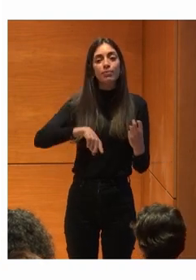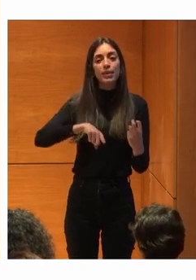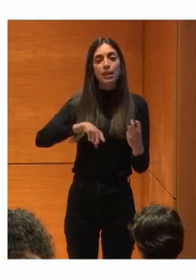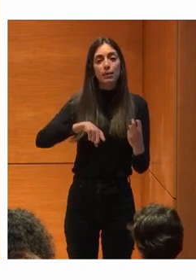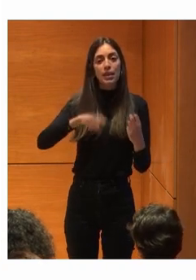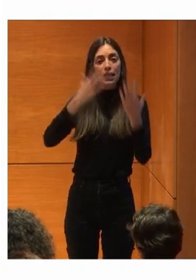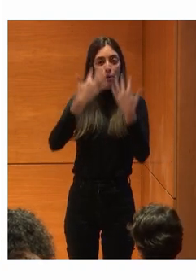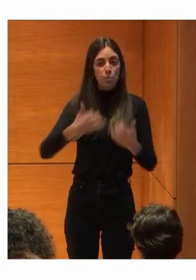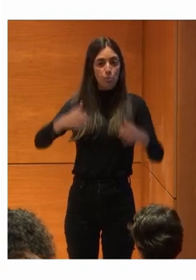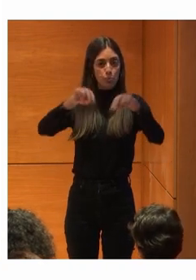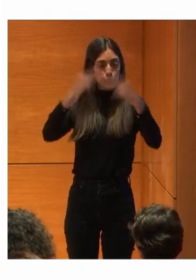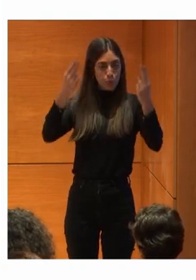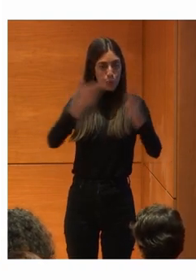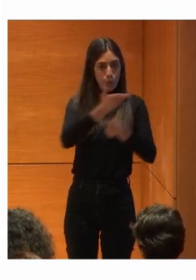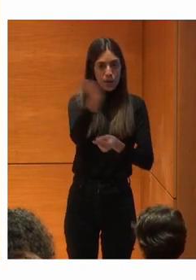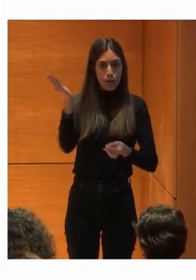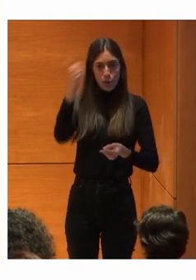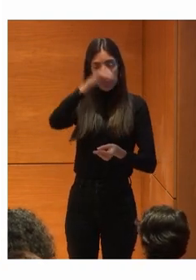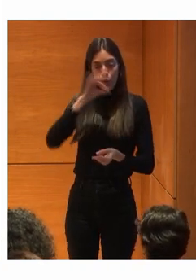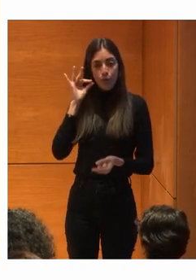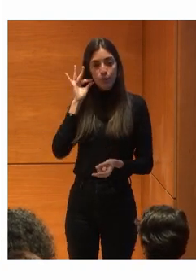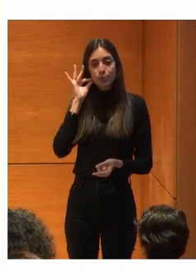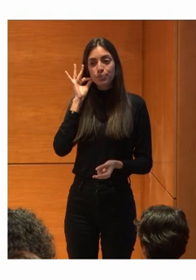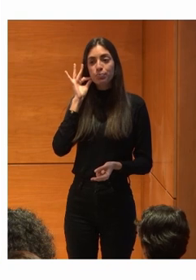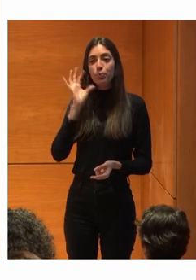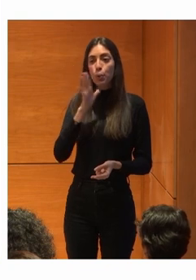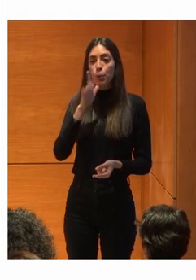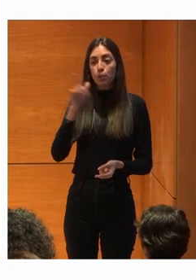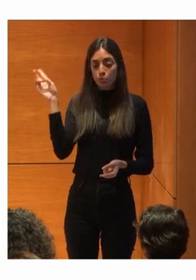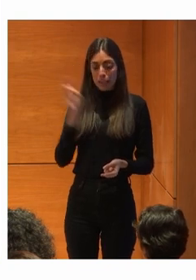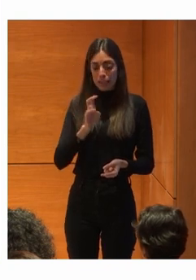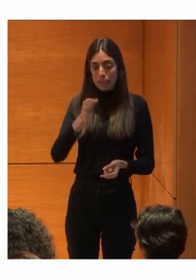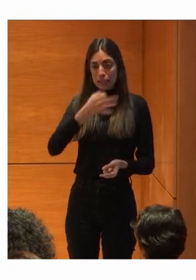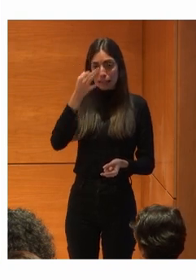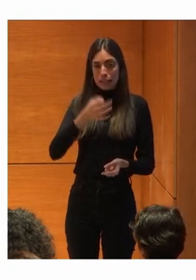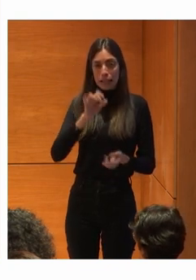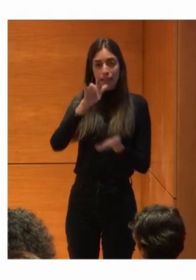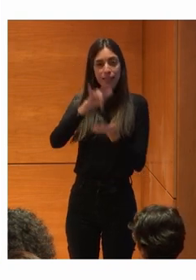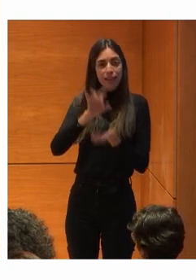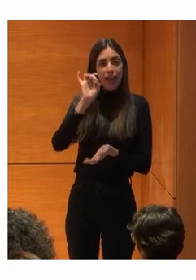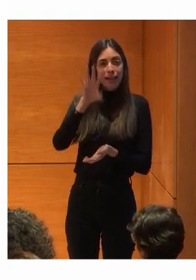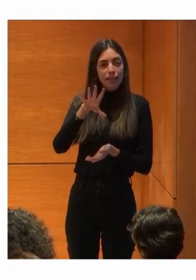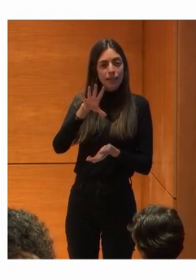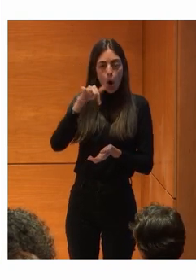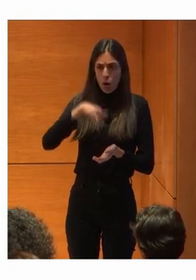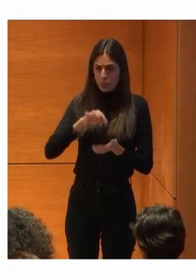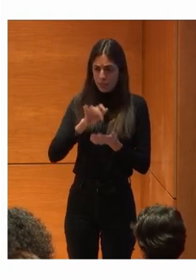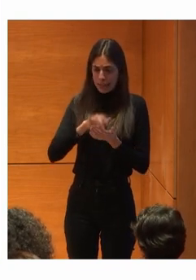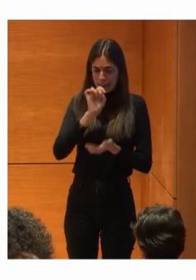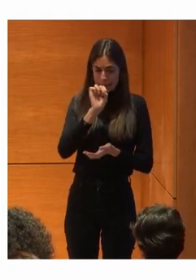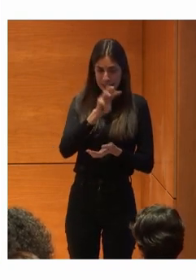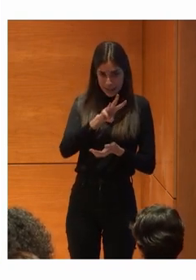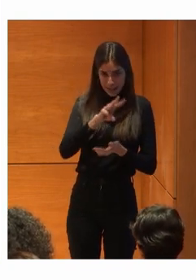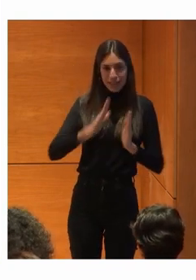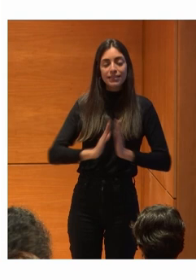todos vosotros Y vosotras Que estáis esta tarde Un 15 Hoy es 13 Que es el día de